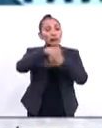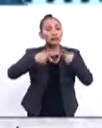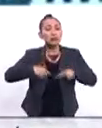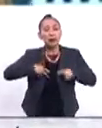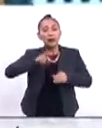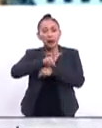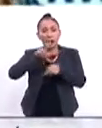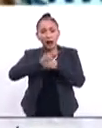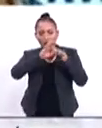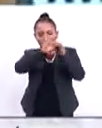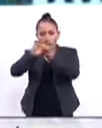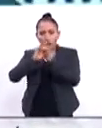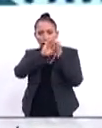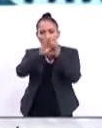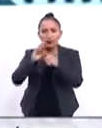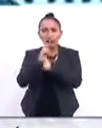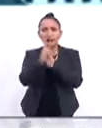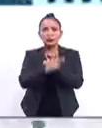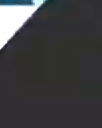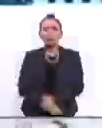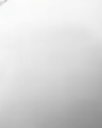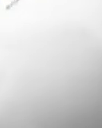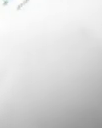venezolanos a la Unión Nacional.